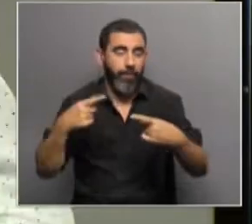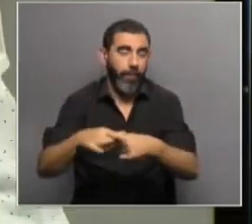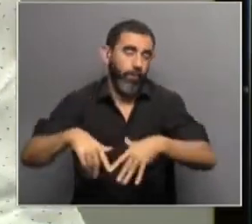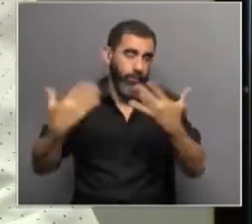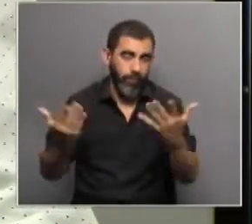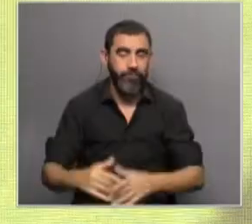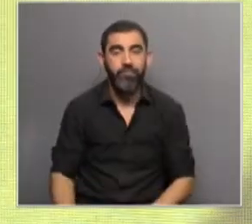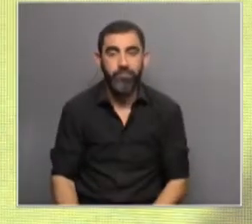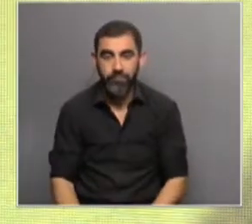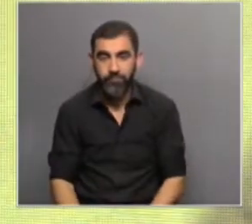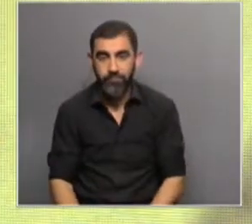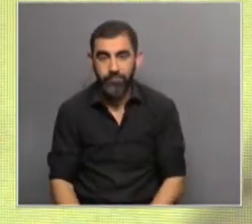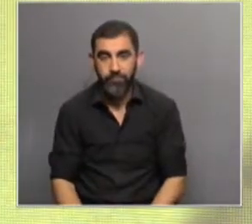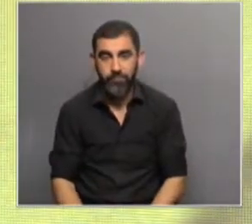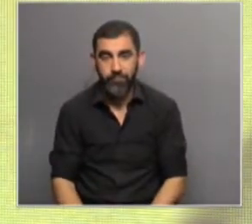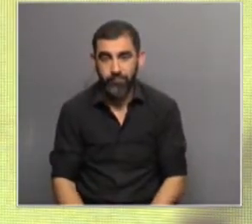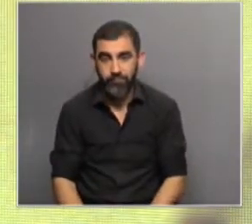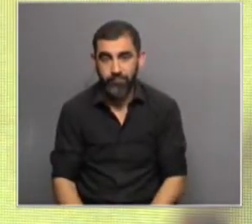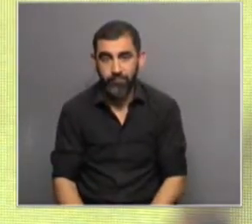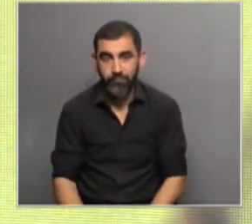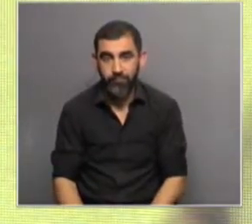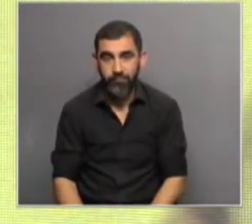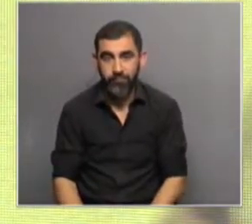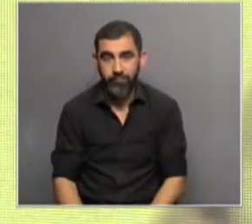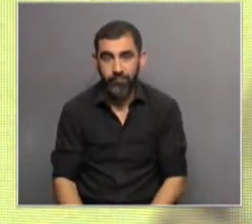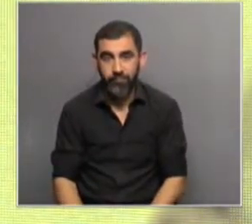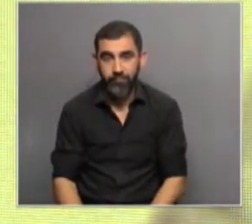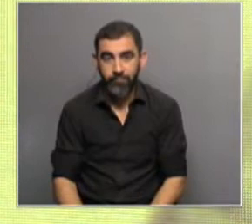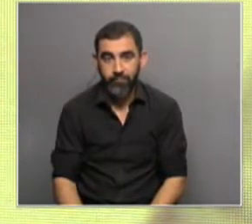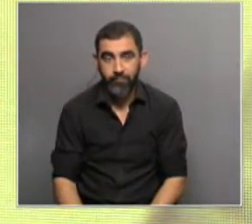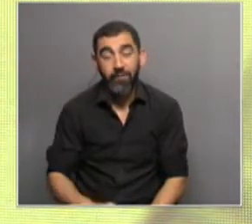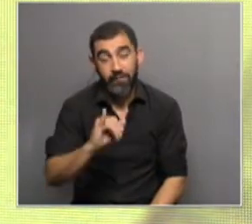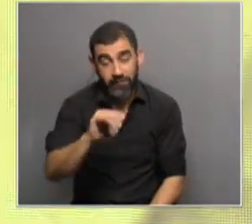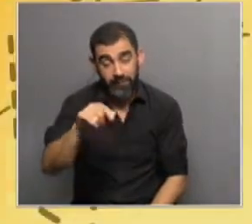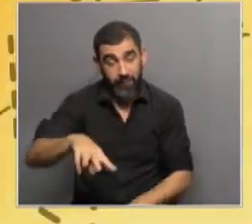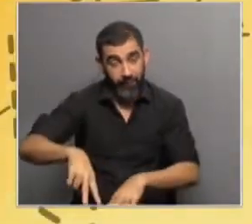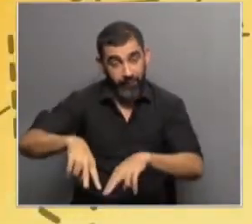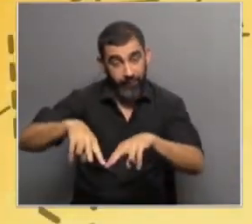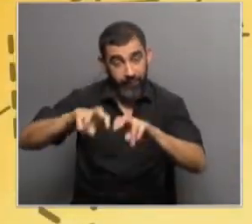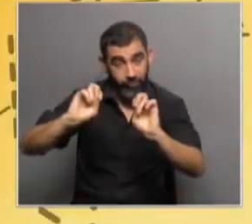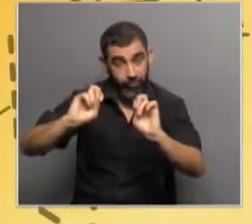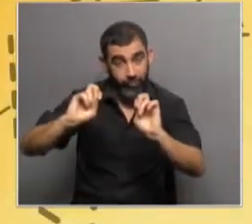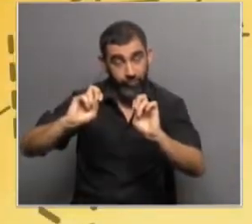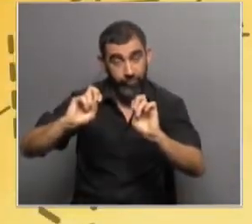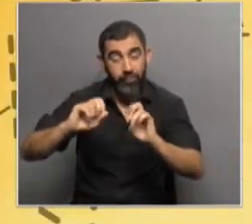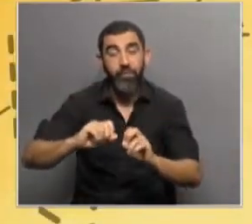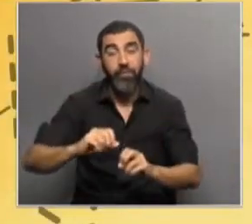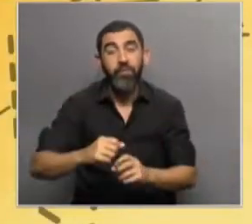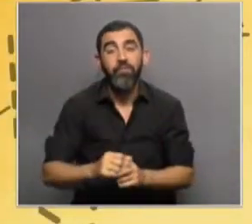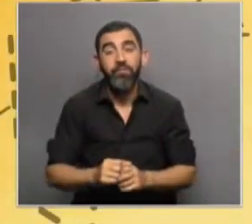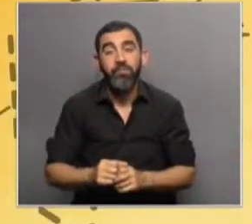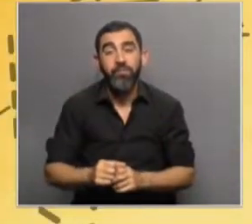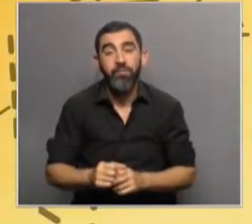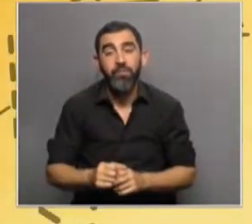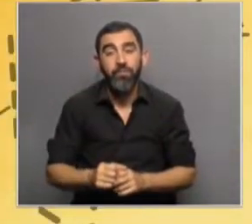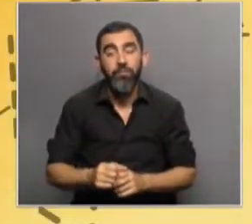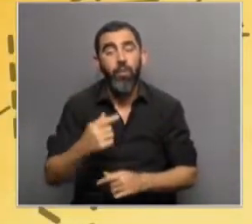que sea, ¿no? Exactamente. Bueno, justamente lo que comentaba al principio, su estudio desde su doctorado del síndrome de Bernal, aplicado